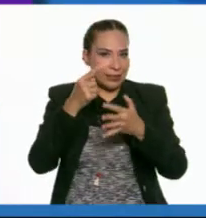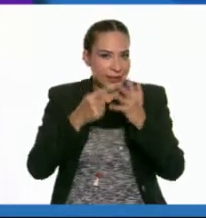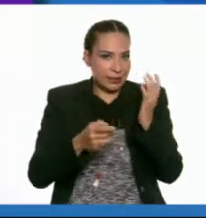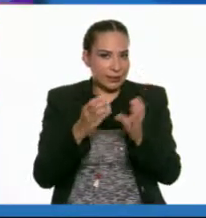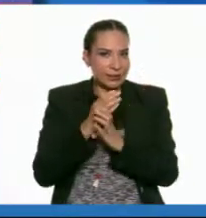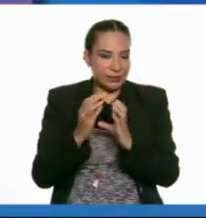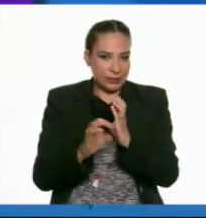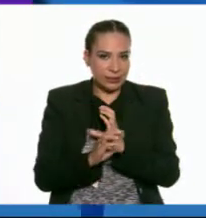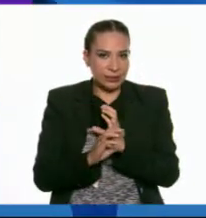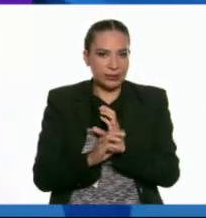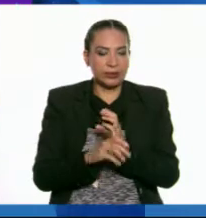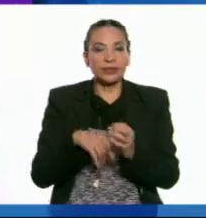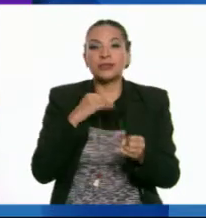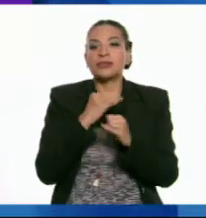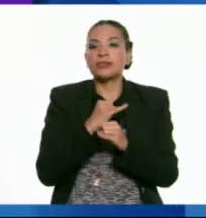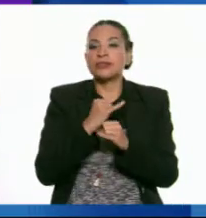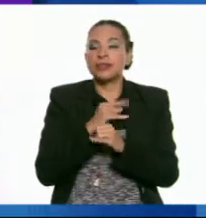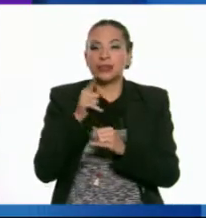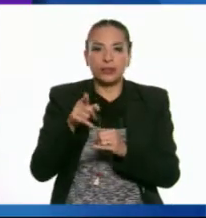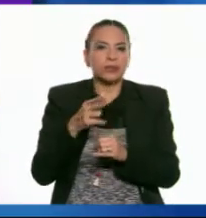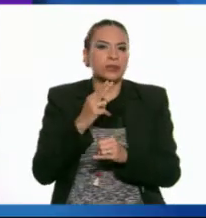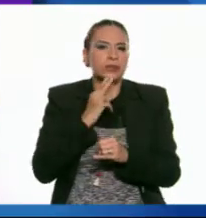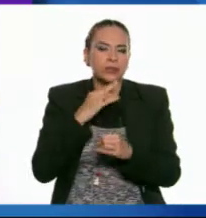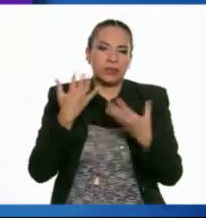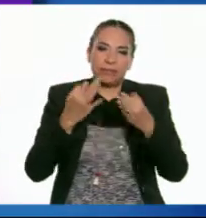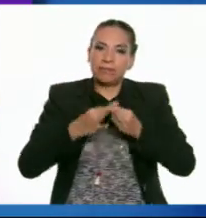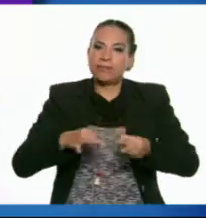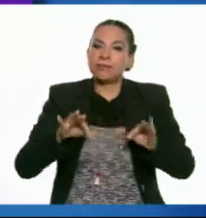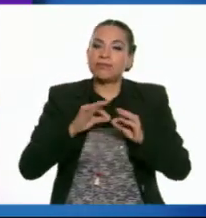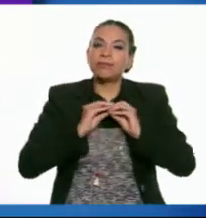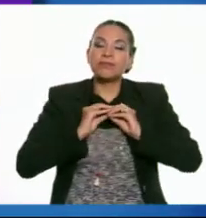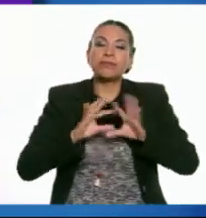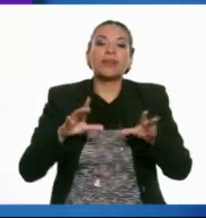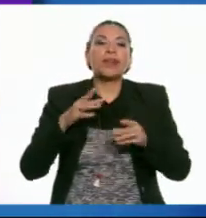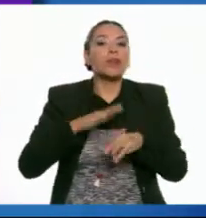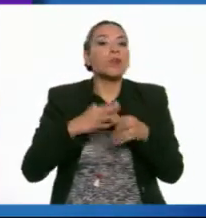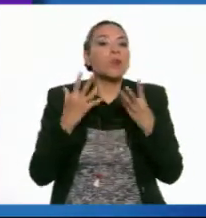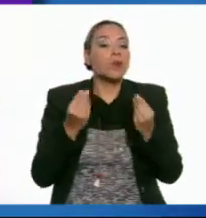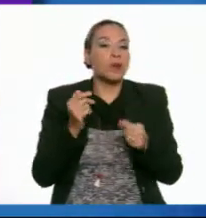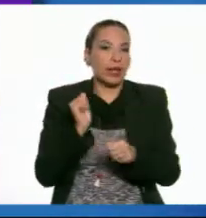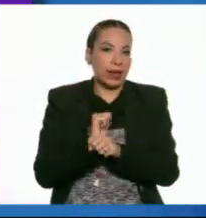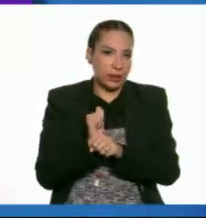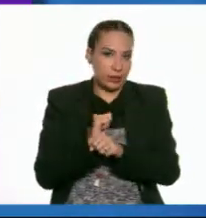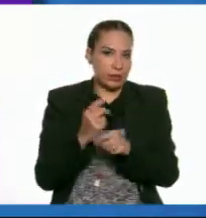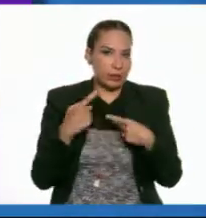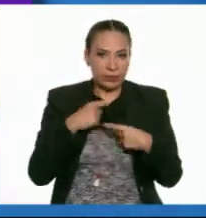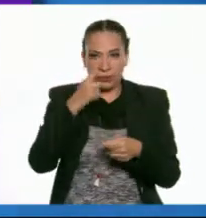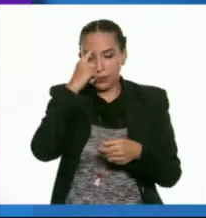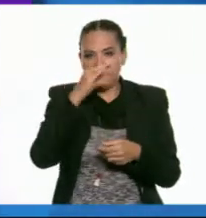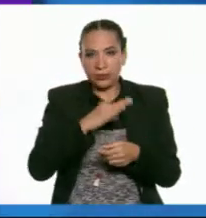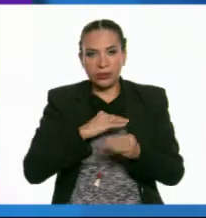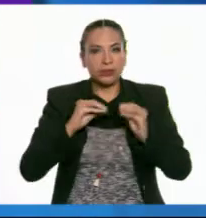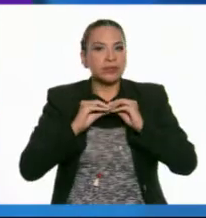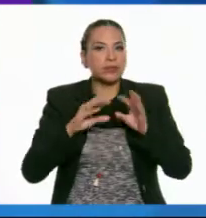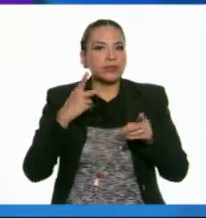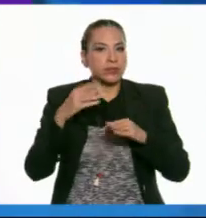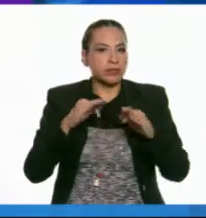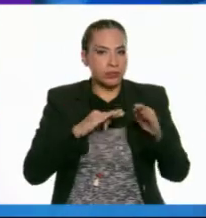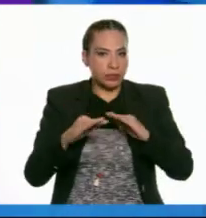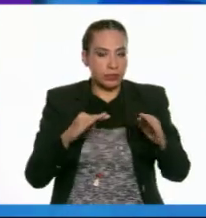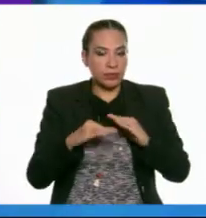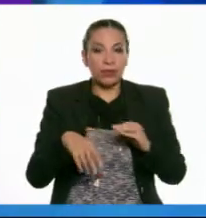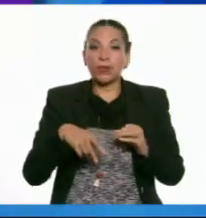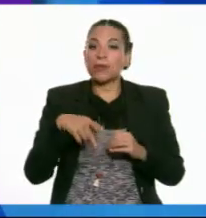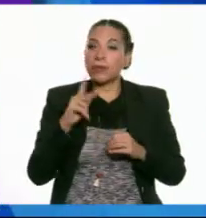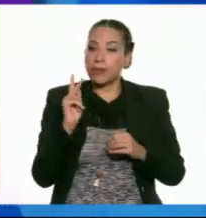contenidos. Internet ha sido una plataforma muy importante para que muchos artistas y creadores puedan difundir su trabajo.